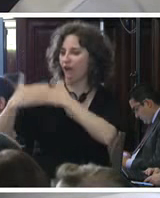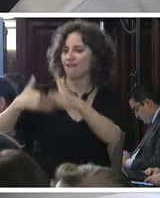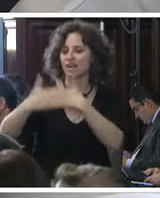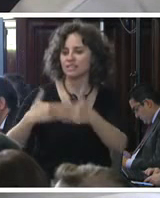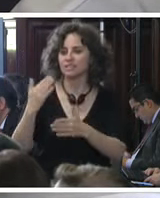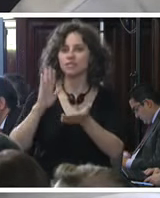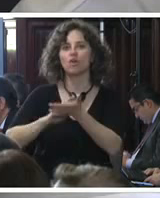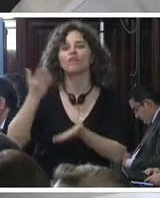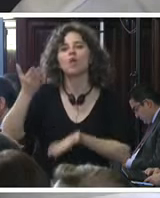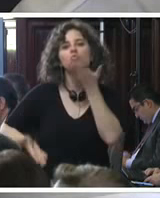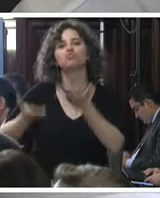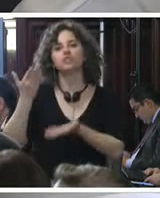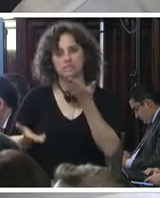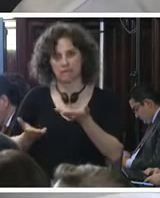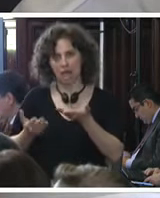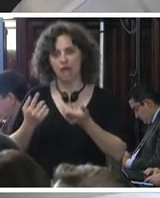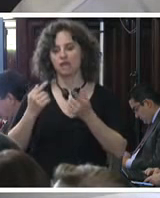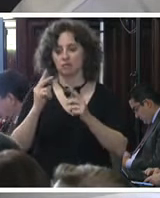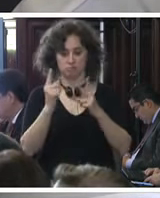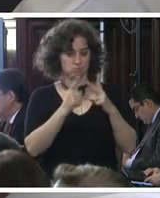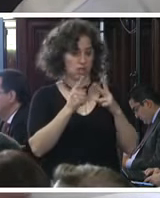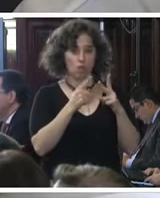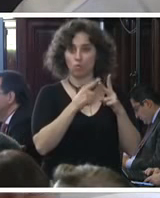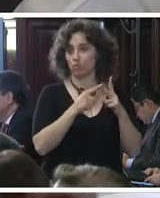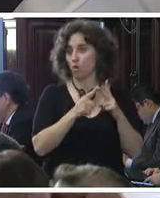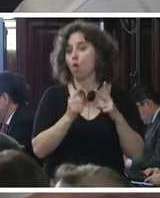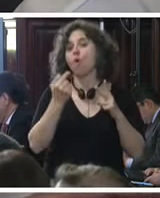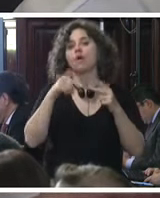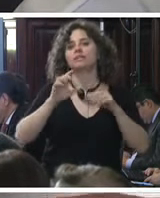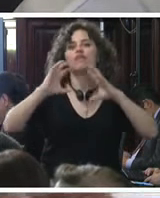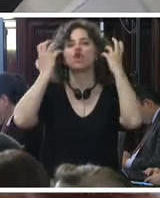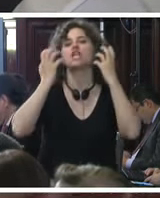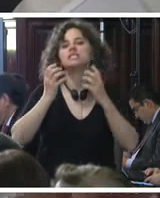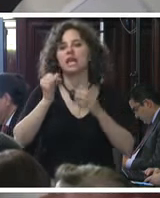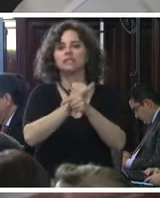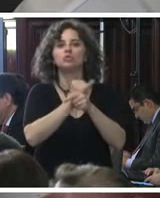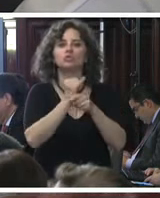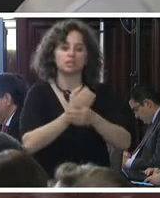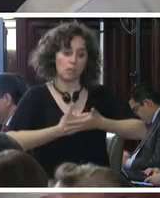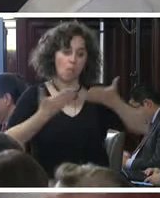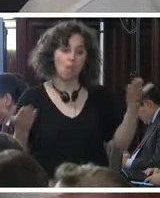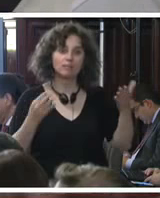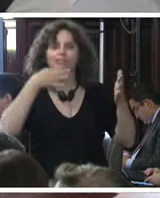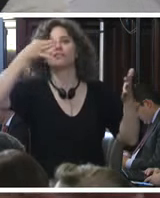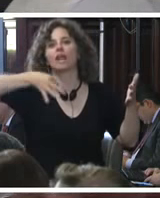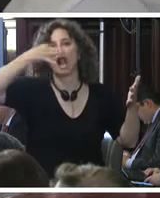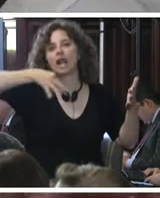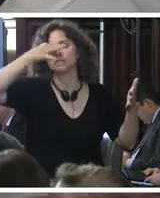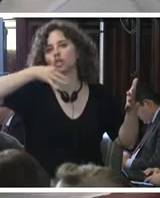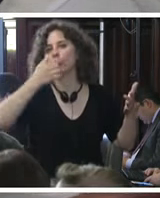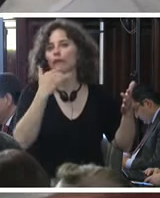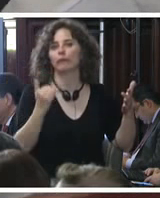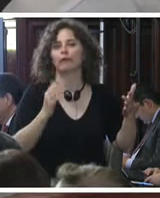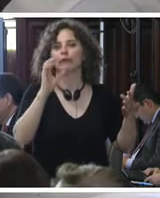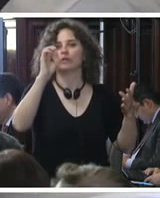de justicia segunda que este tipo de violencia institucional que se manifiesta a través de declaraciones como las